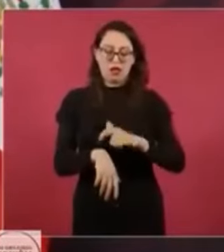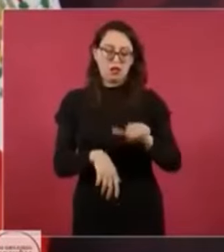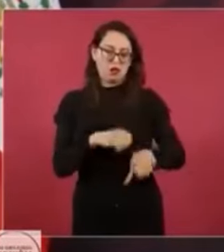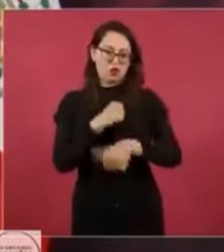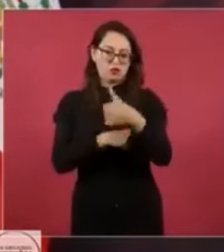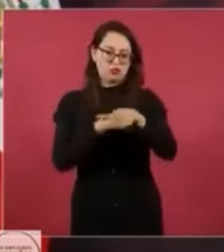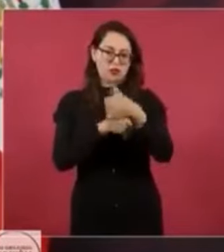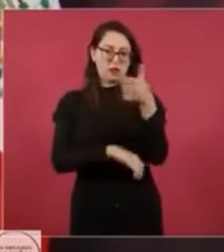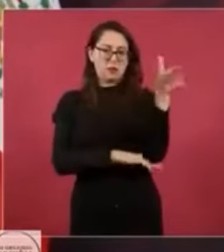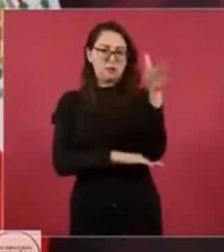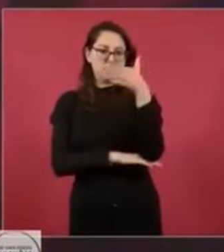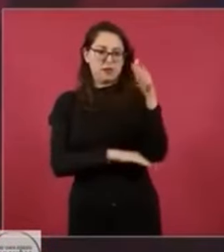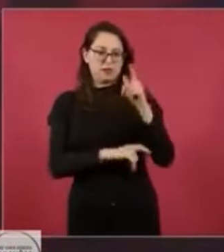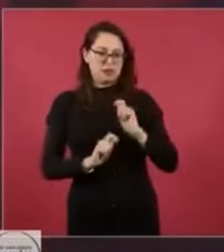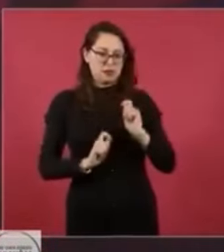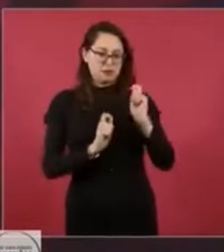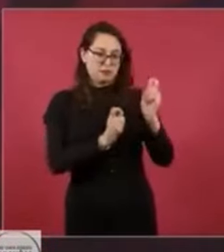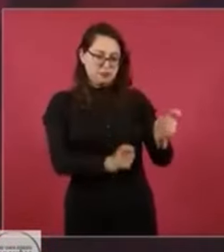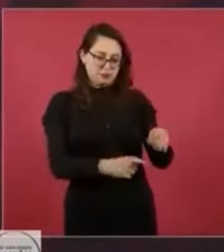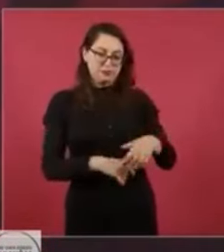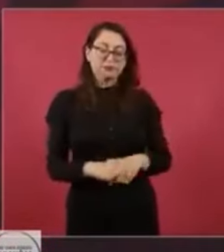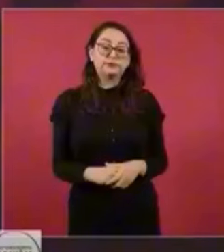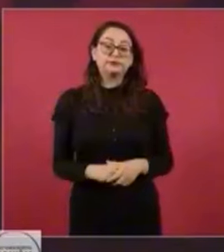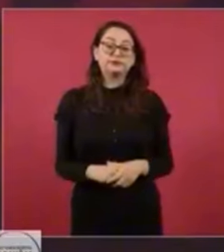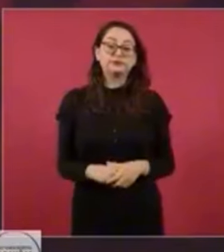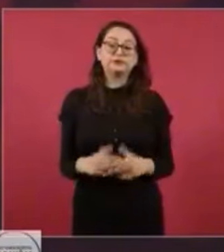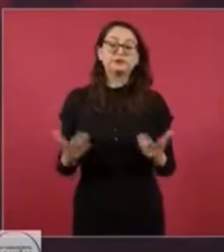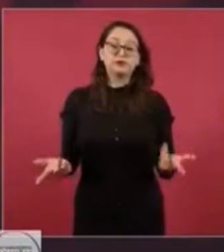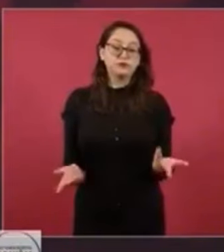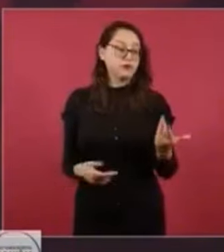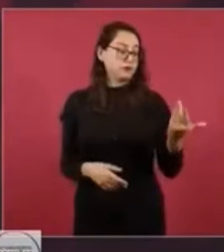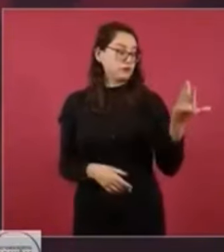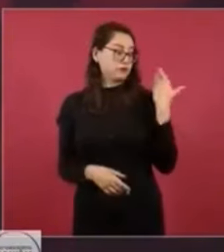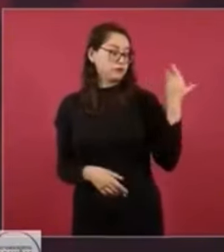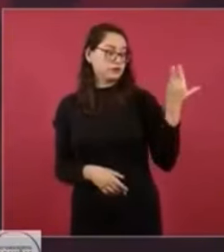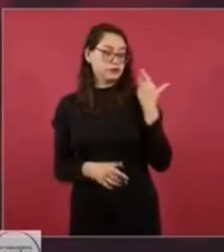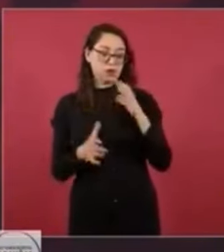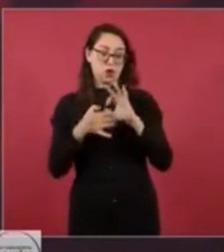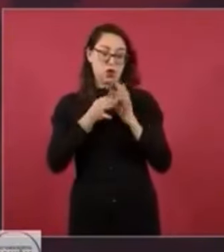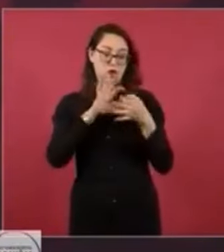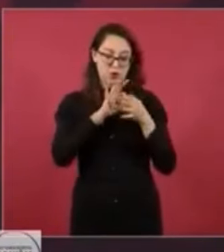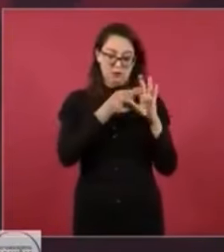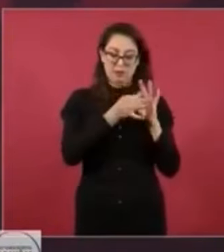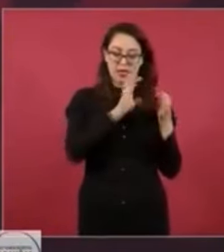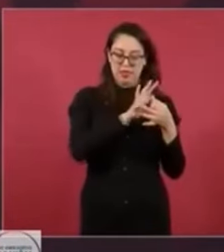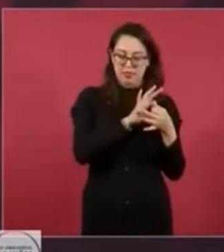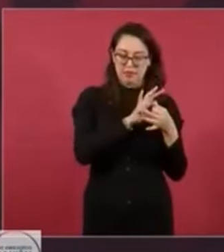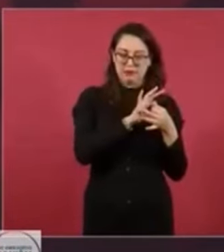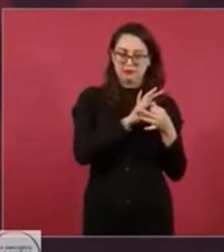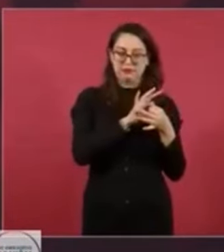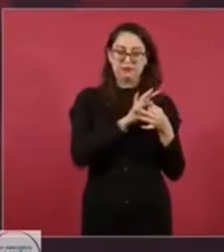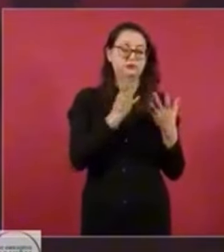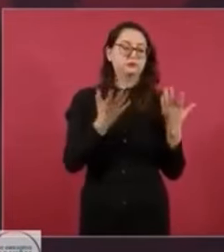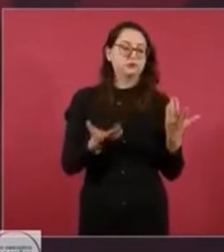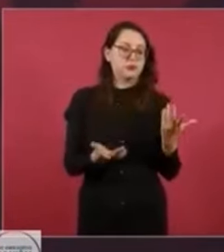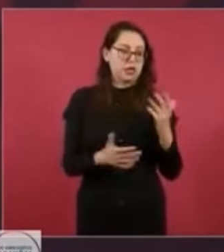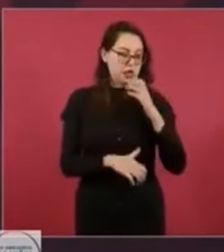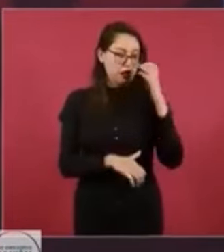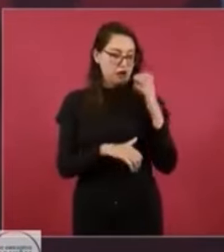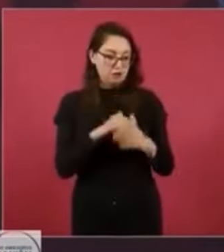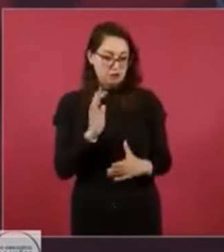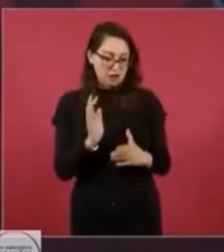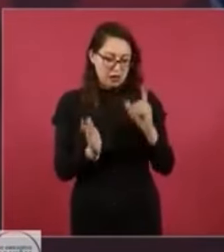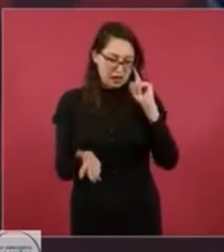atletas que nos representaron en la Olimpiada de París. Creo que